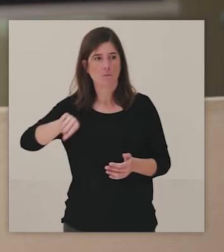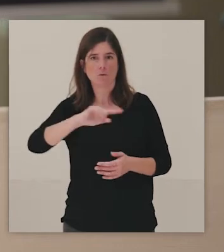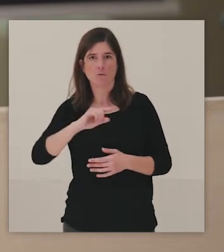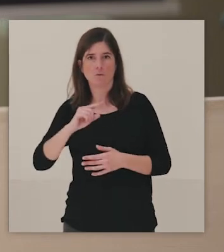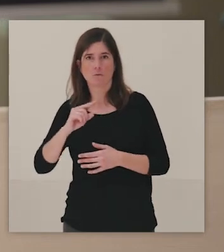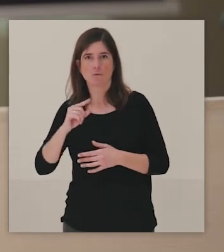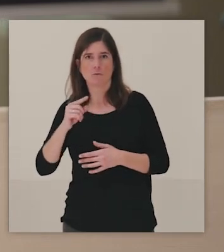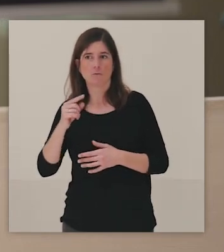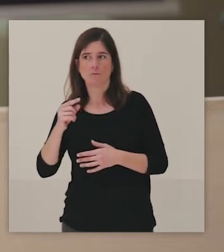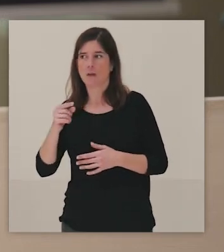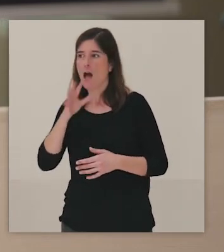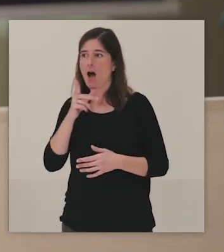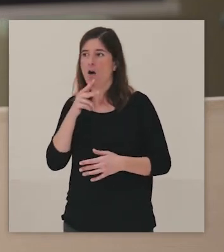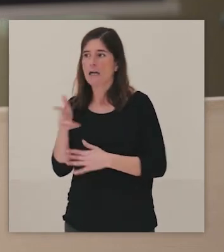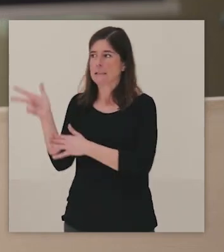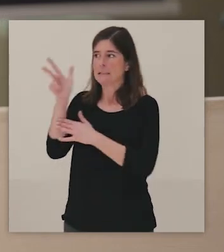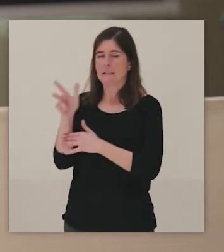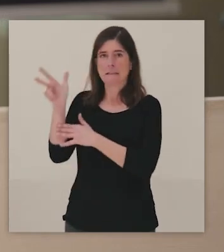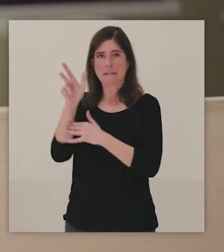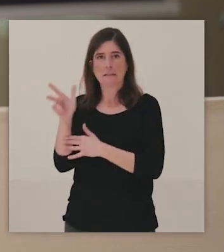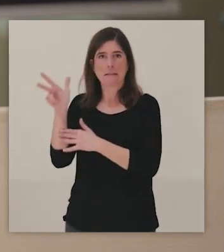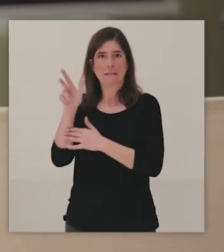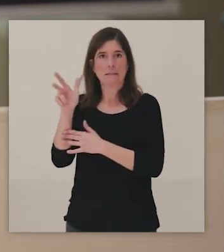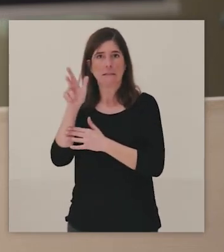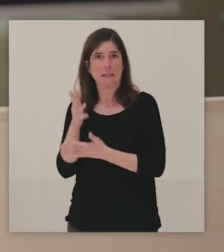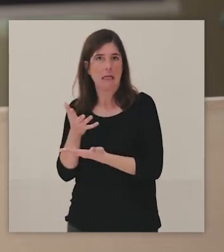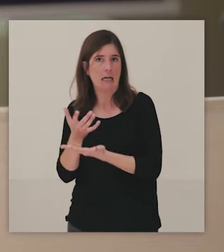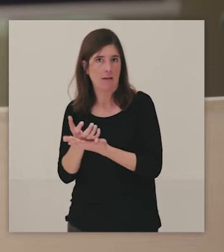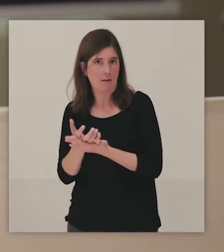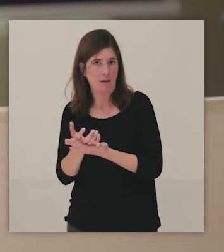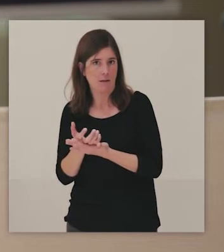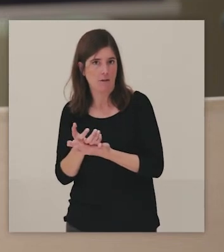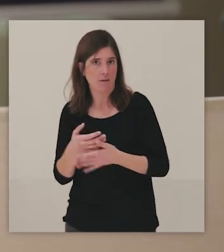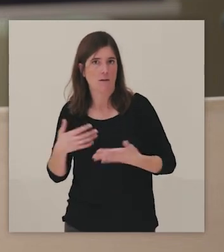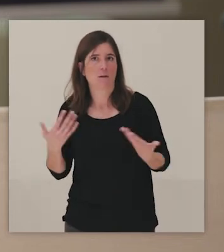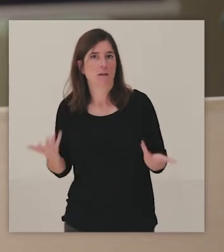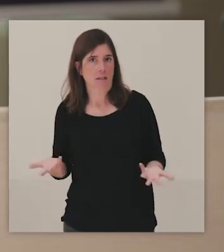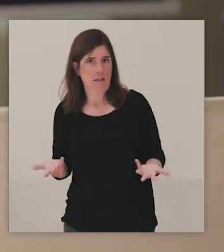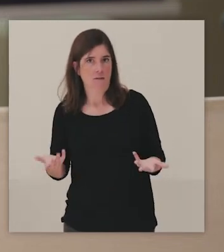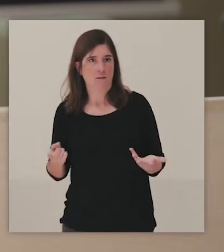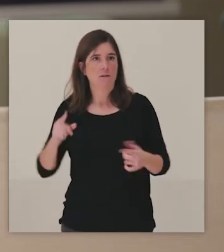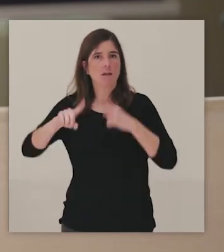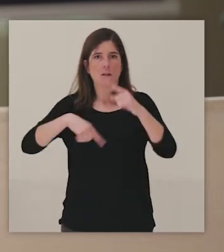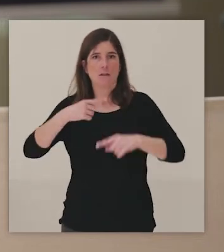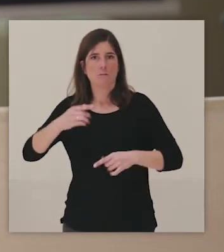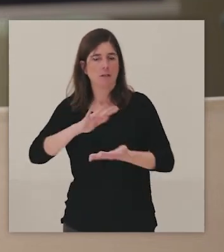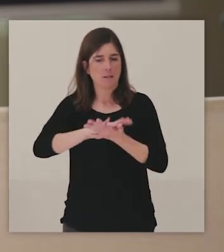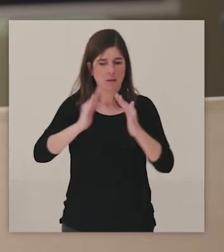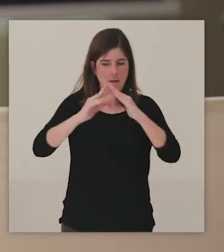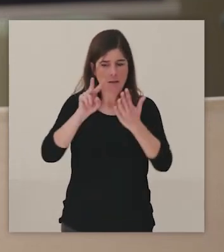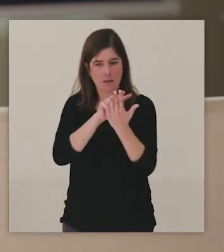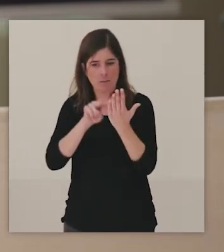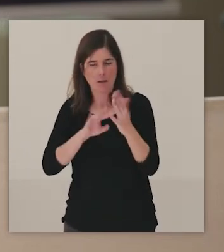tenéis y queda grabado, pues igual también la podéis compartir para que tengáis el detalle de cada uno de los proyectos.